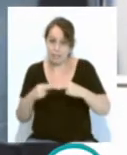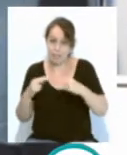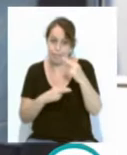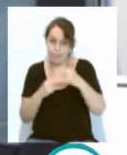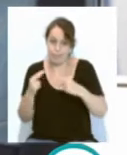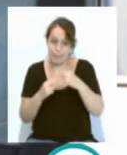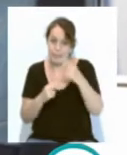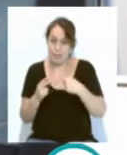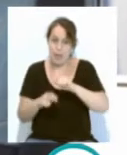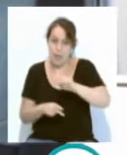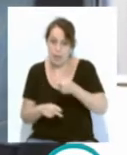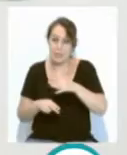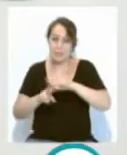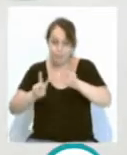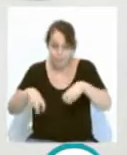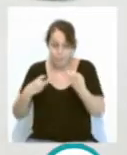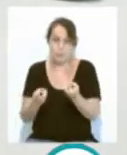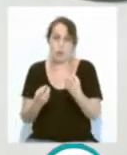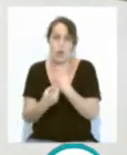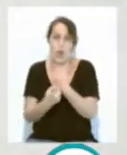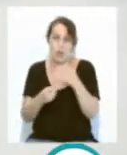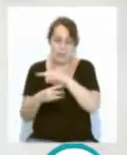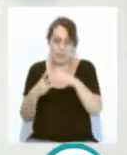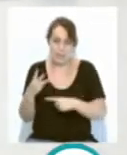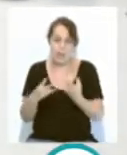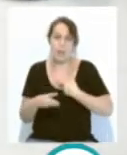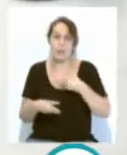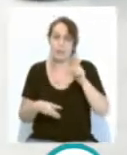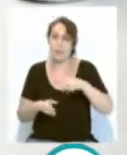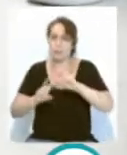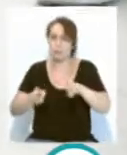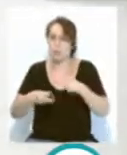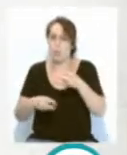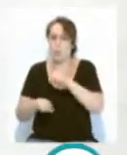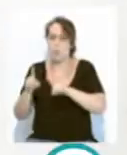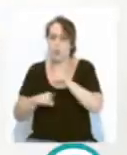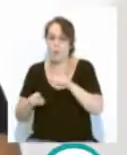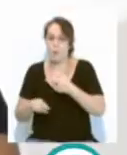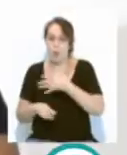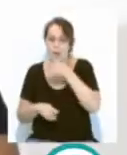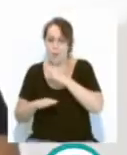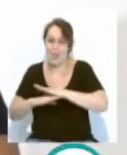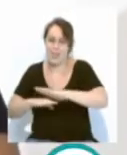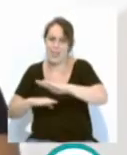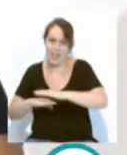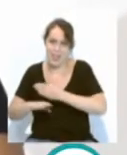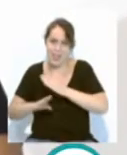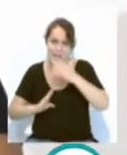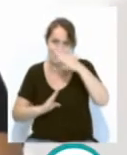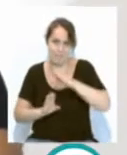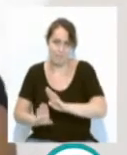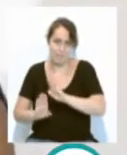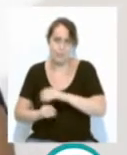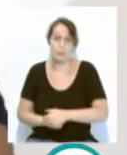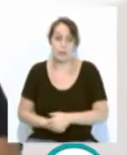albañilería, cerrajería y restauración, además de la reparación de zonas con problemas de estanqueidad. Si recordaréis, hace un año aproximadamente